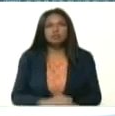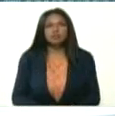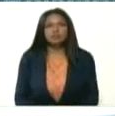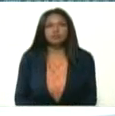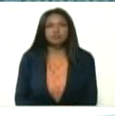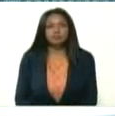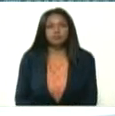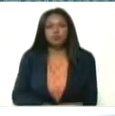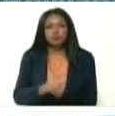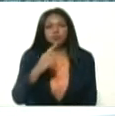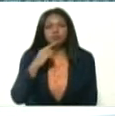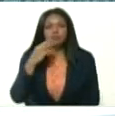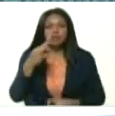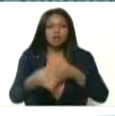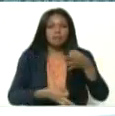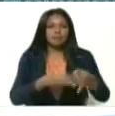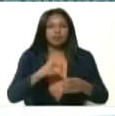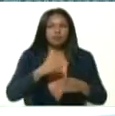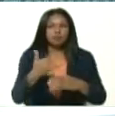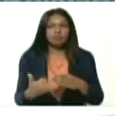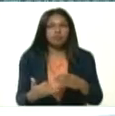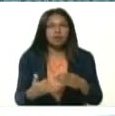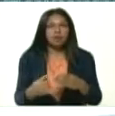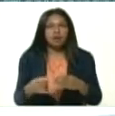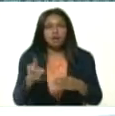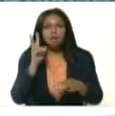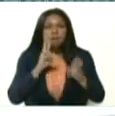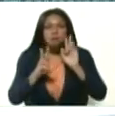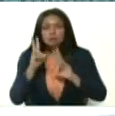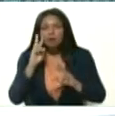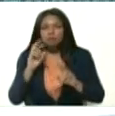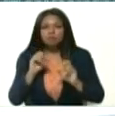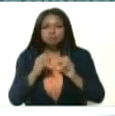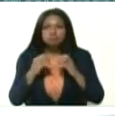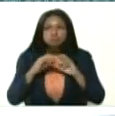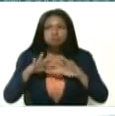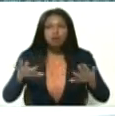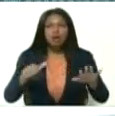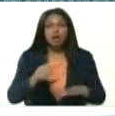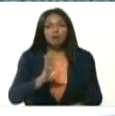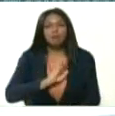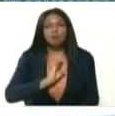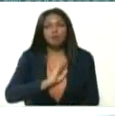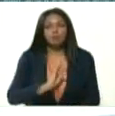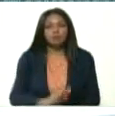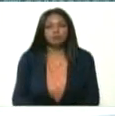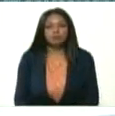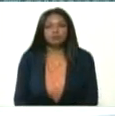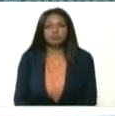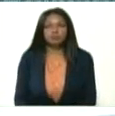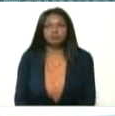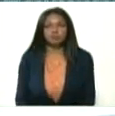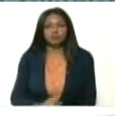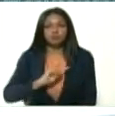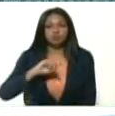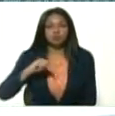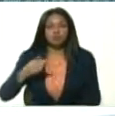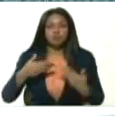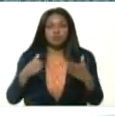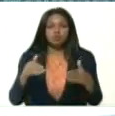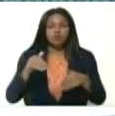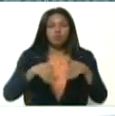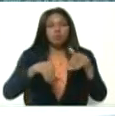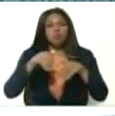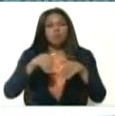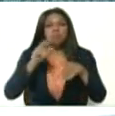Usted diseñó el plan del despistaje ampliado y personalizado. Eso, bueno, nos permitió a través de la encuesta